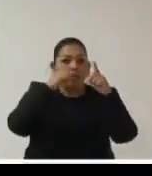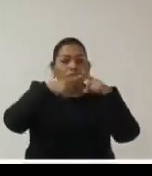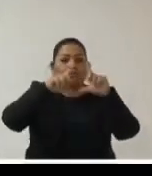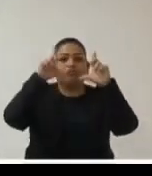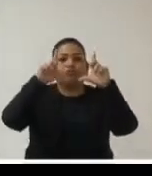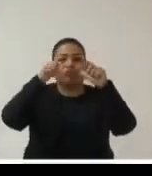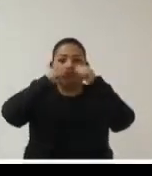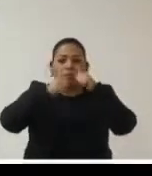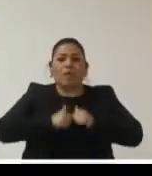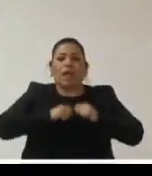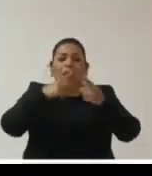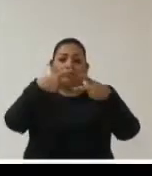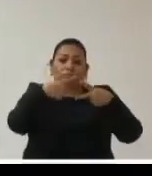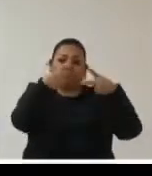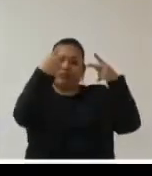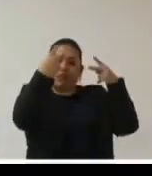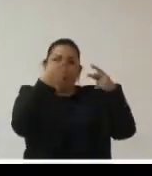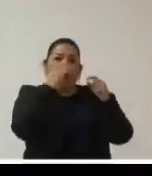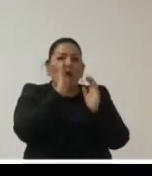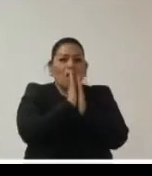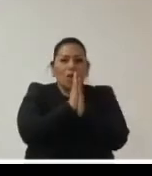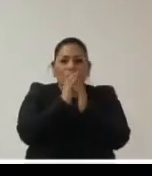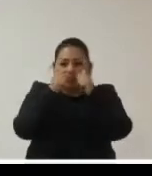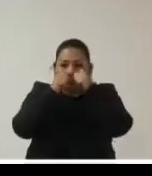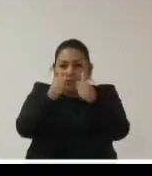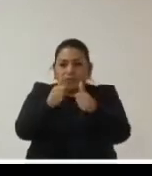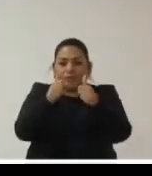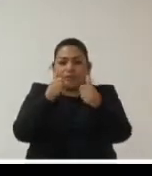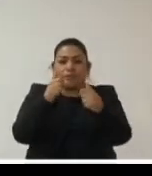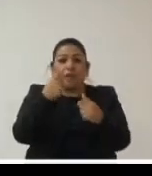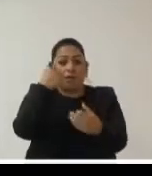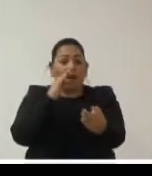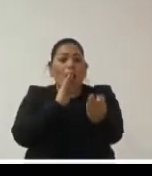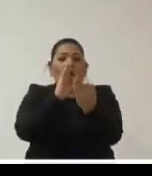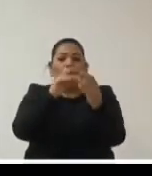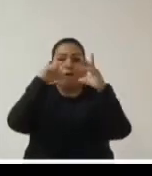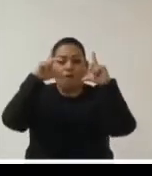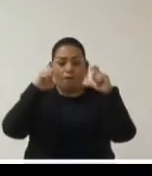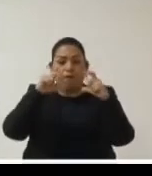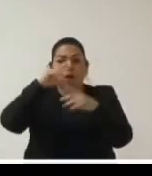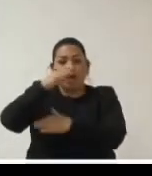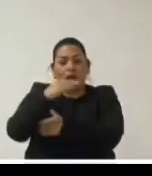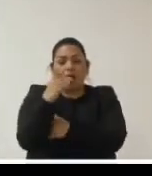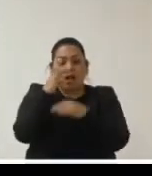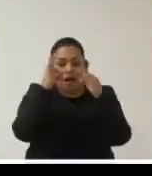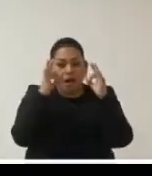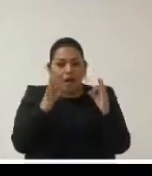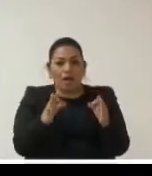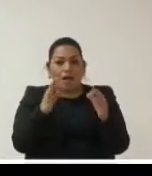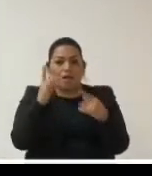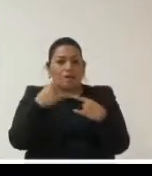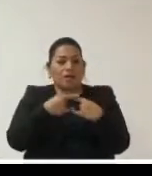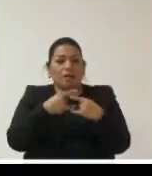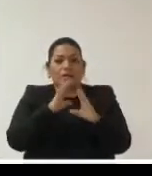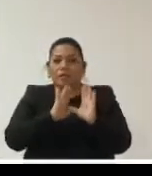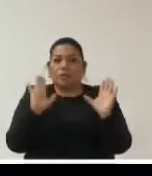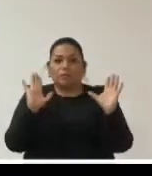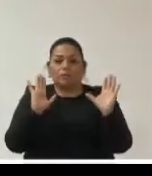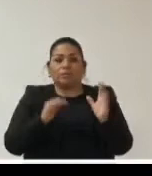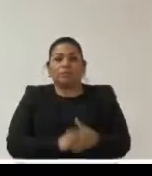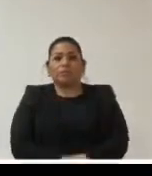y que aún se encuentran en la sala dirigir la mirada hacia su cámara para tomar la fotografía oficial de clausura de este evento